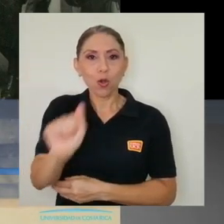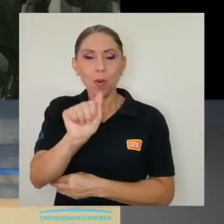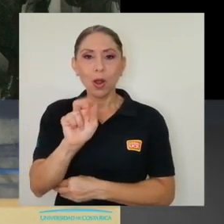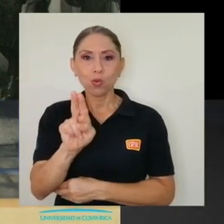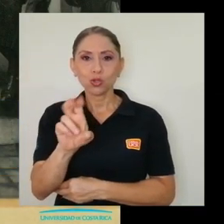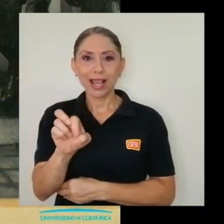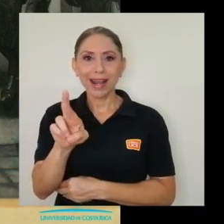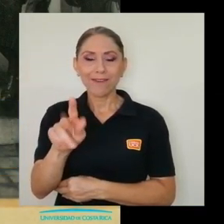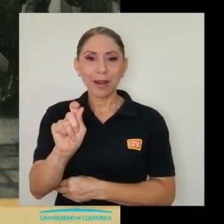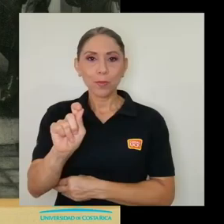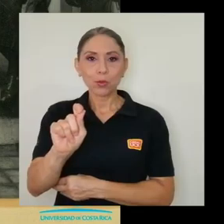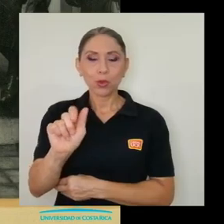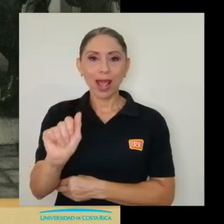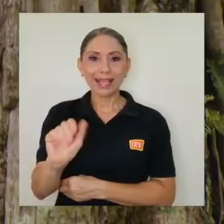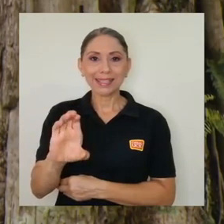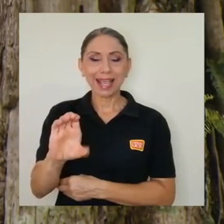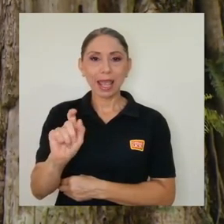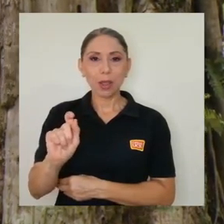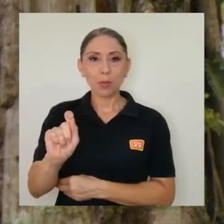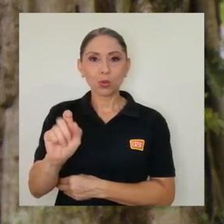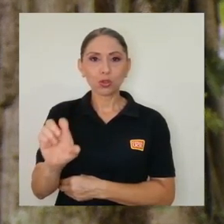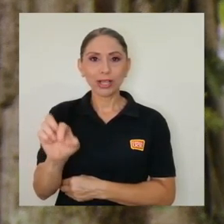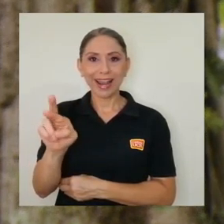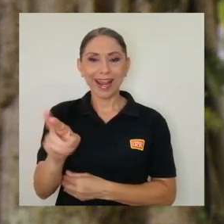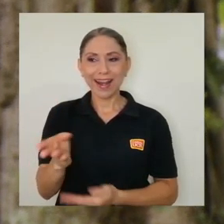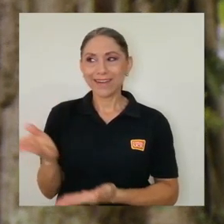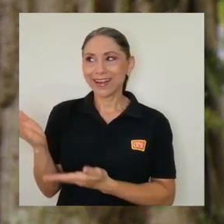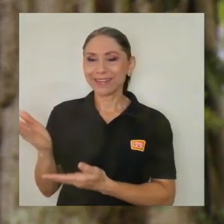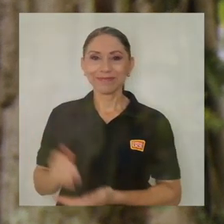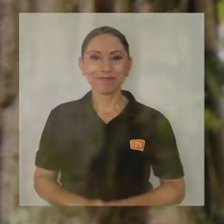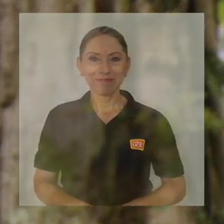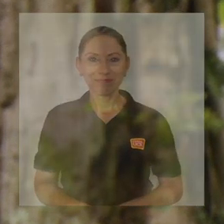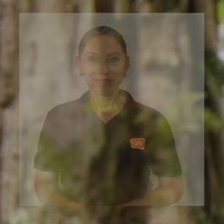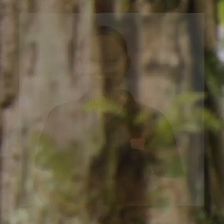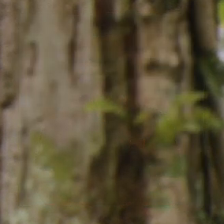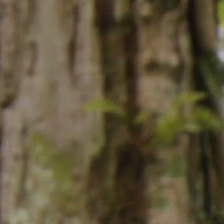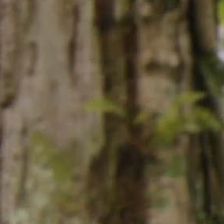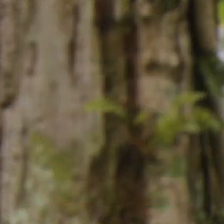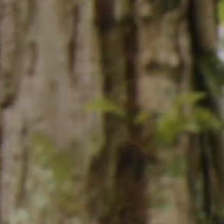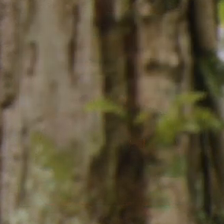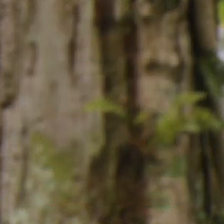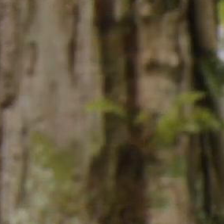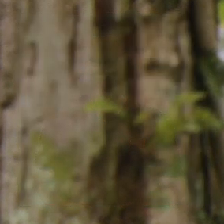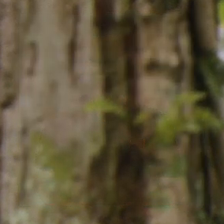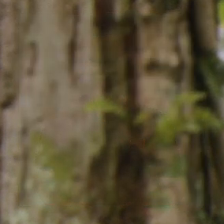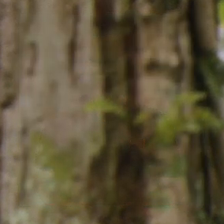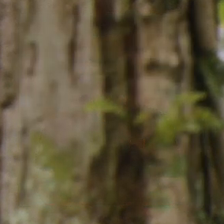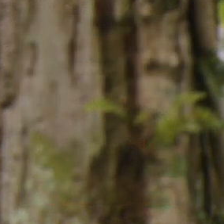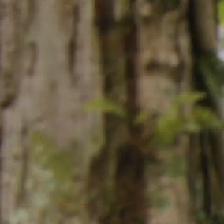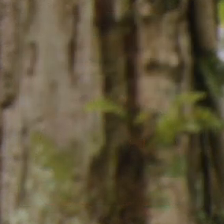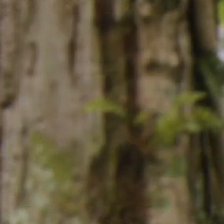también a investigadores en el área de artes y ciencias sociales. Quienes posean alguna colección de patrimonio cultural y